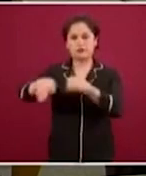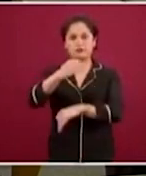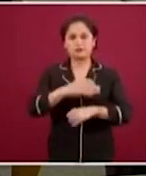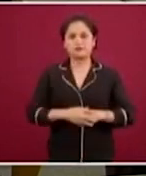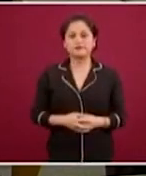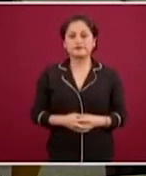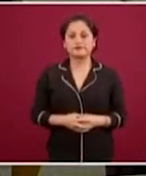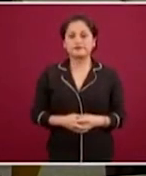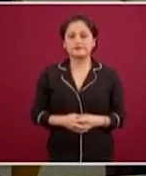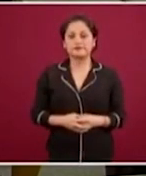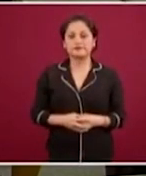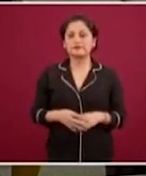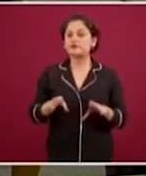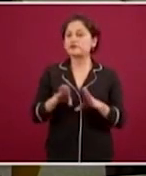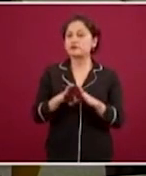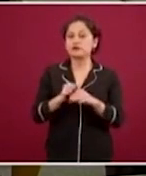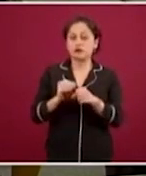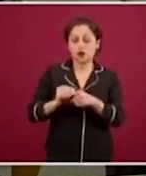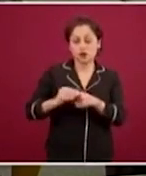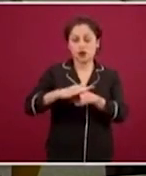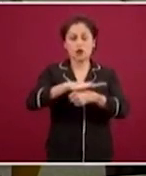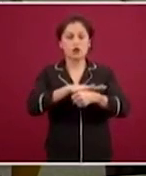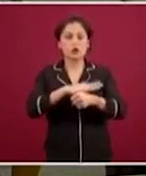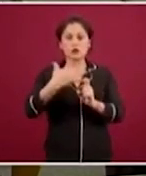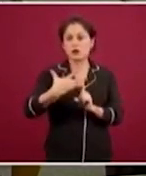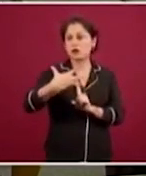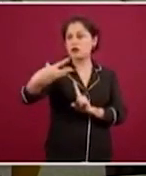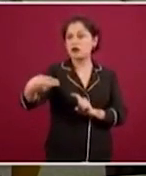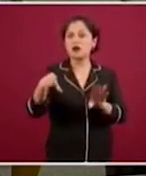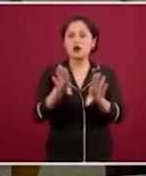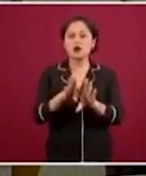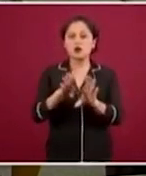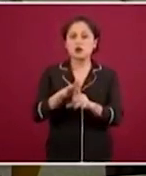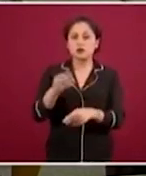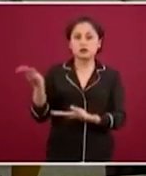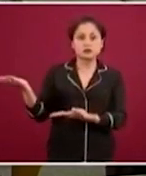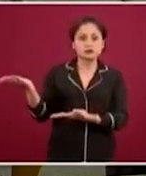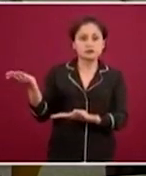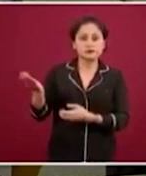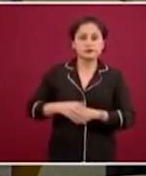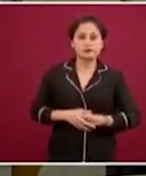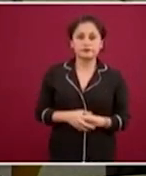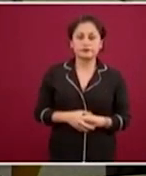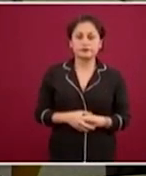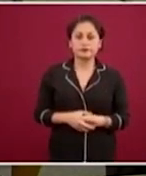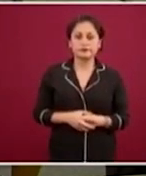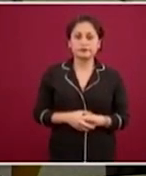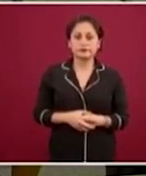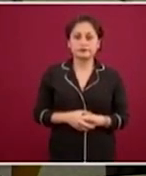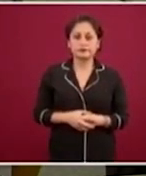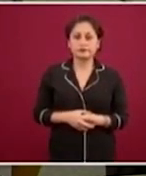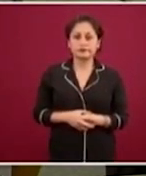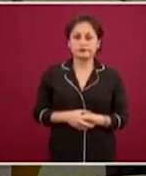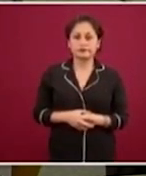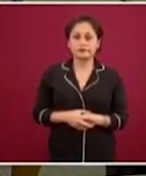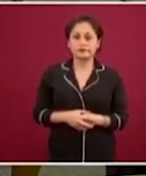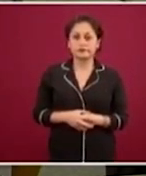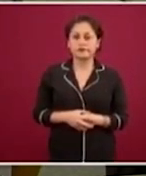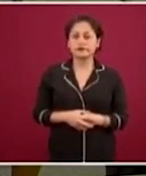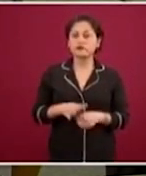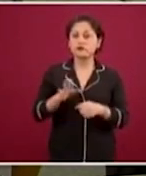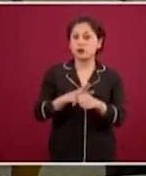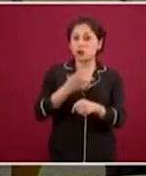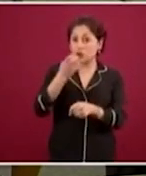¿Cómo se transmite el COVID? Así, achú. Cuando decimos sana